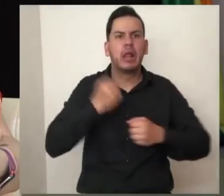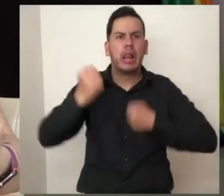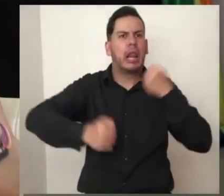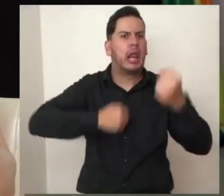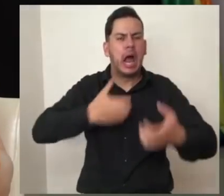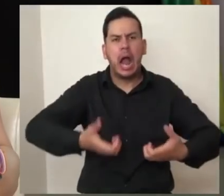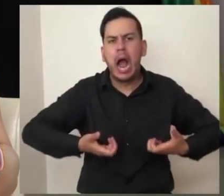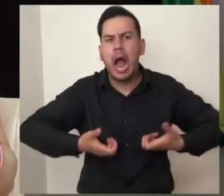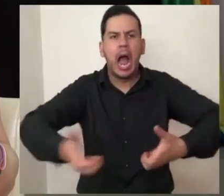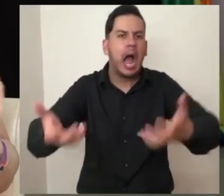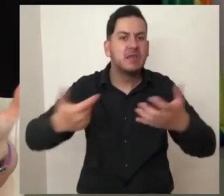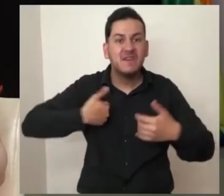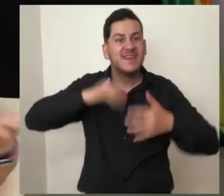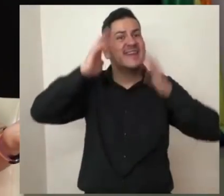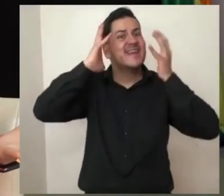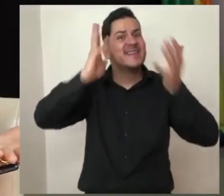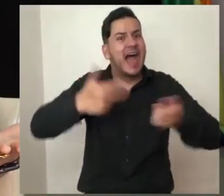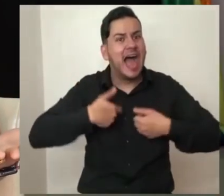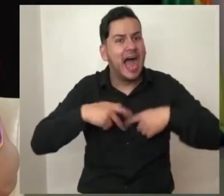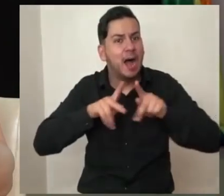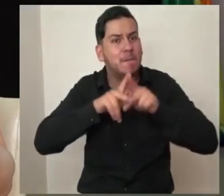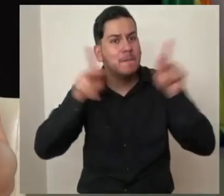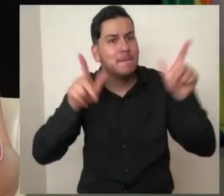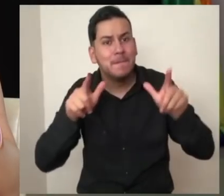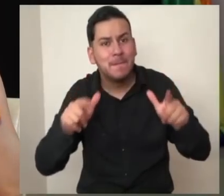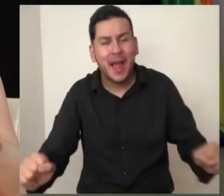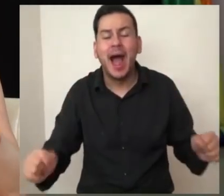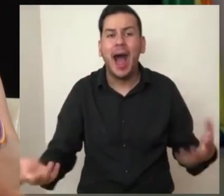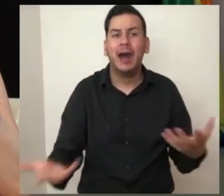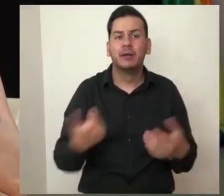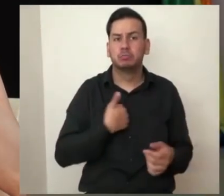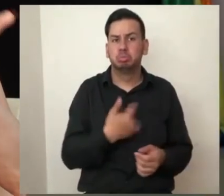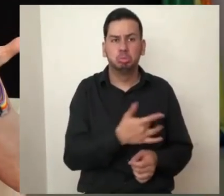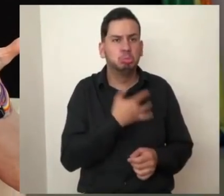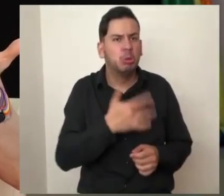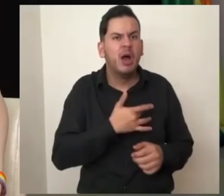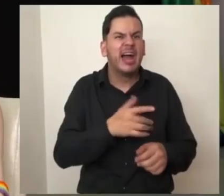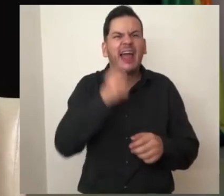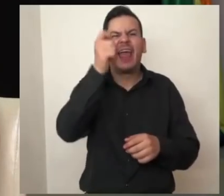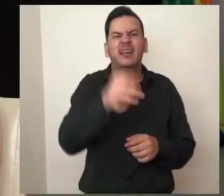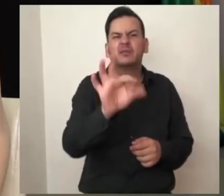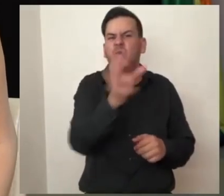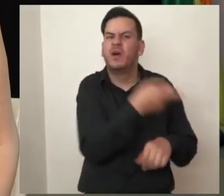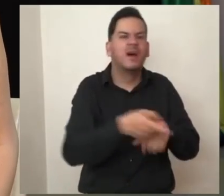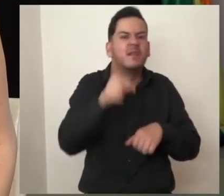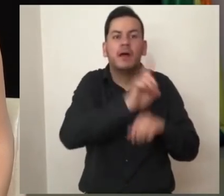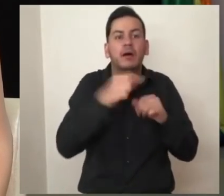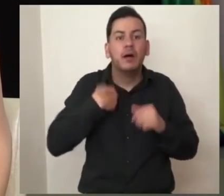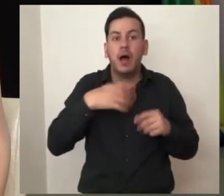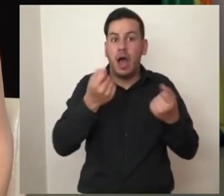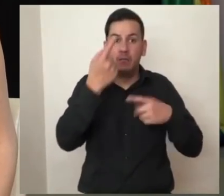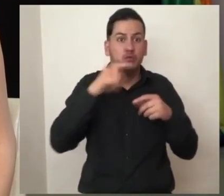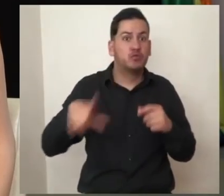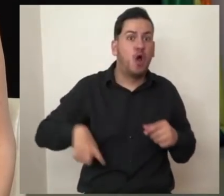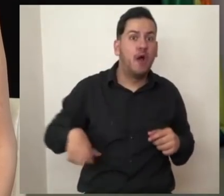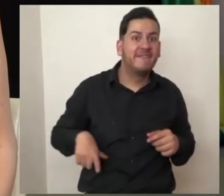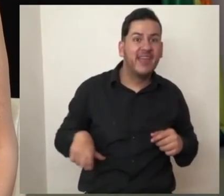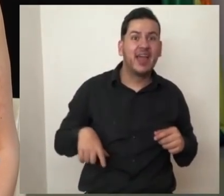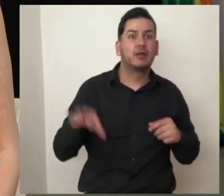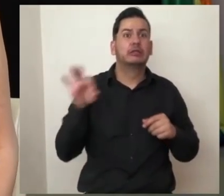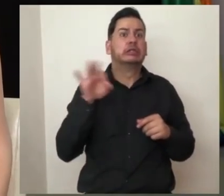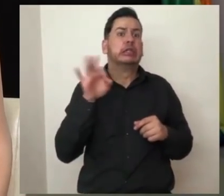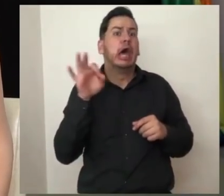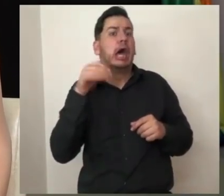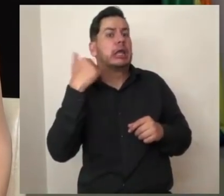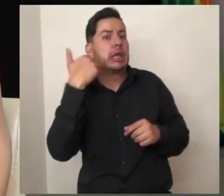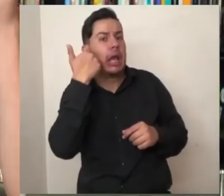calles sin problema. Pero no les miento, yo ya hice mi paz con la situación. Quizás nunca sabremos el real motivo de la cuarentena. Capaz el gobierno nos quería en casa para poderle cambiar las pilas a los